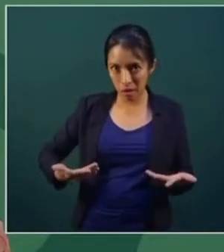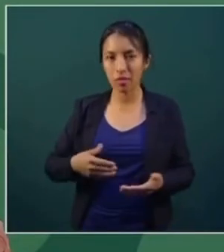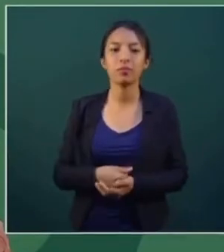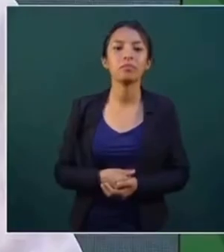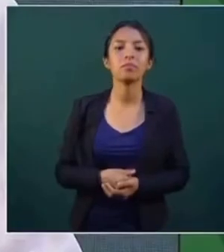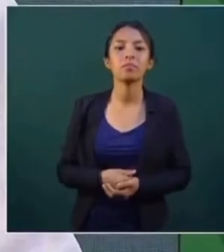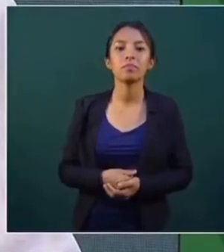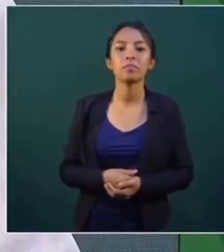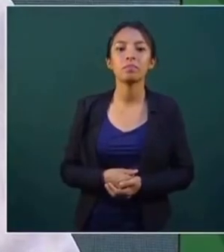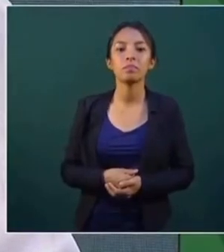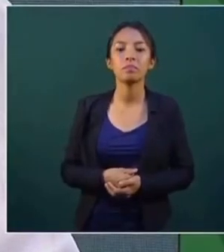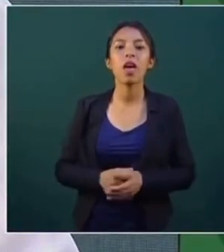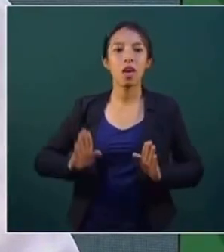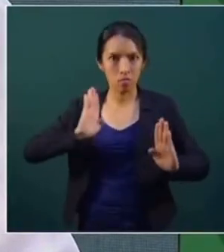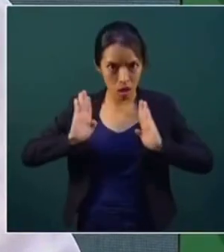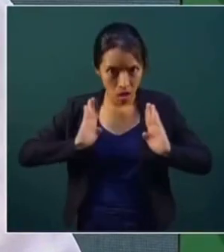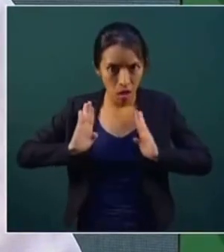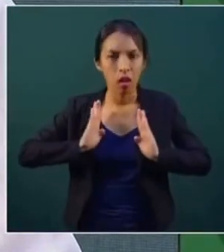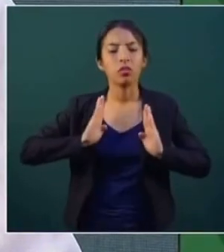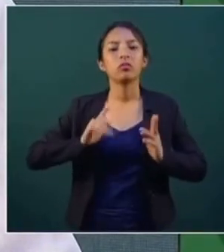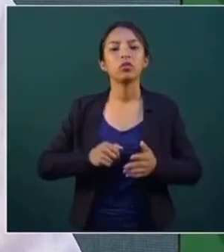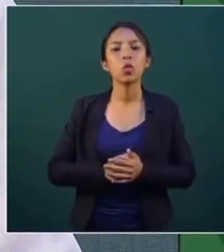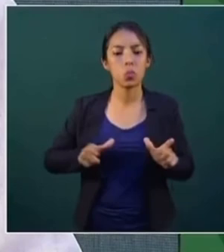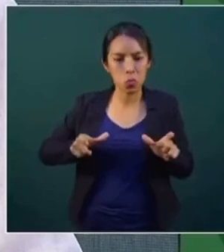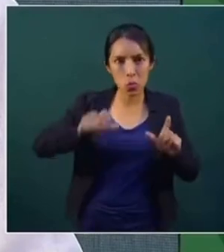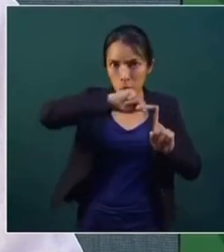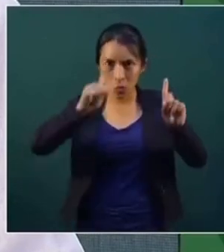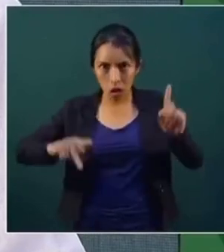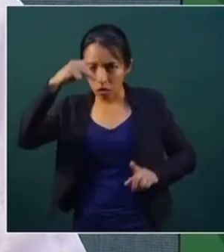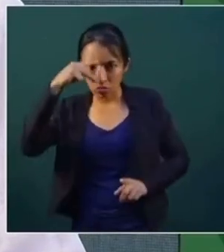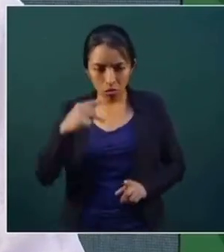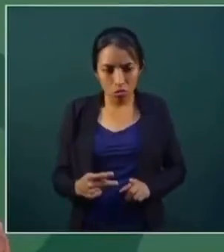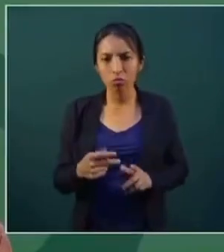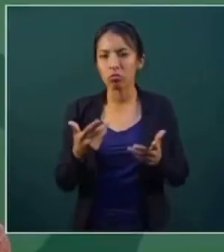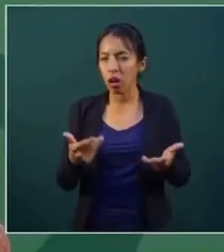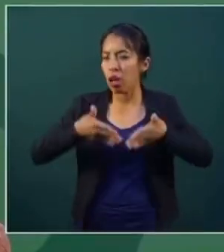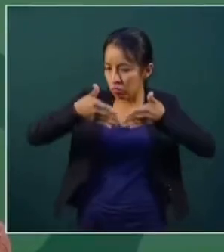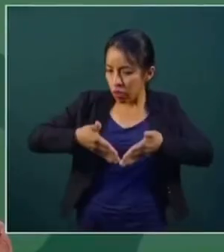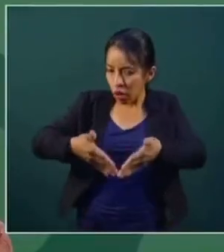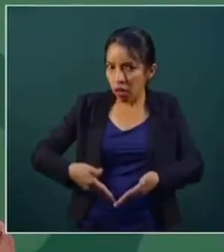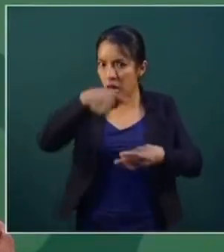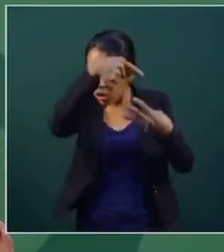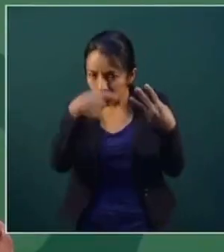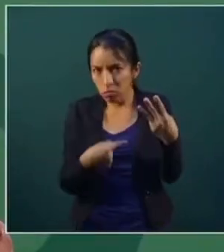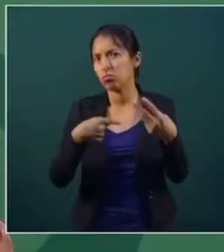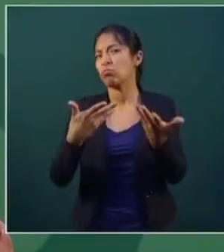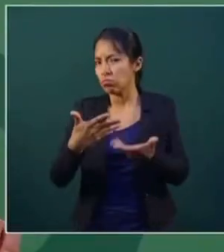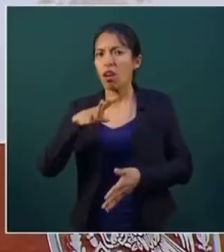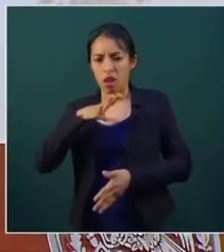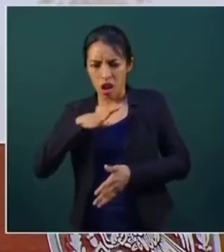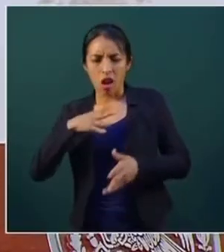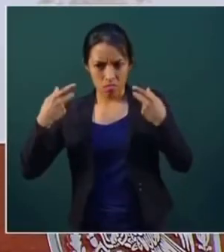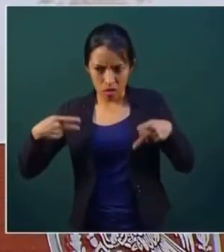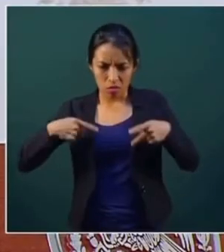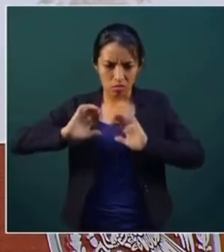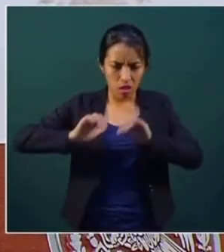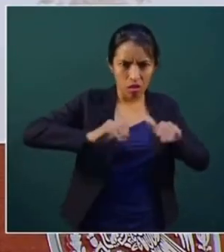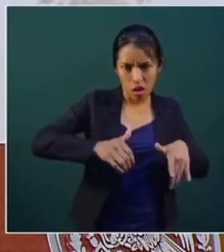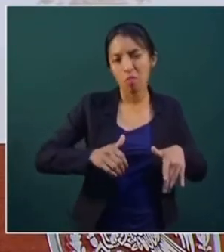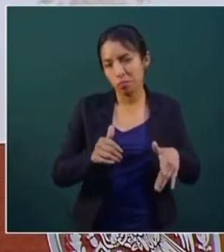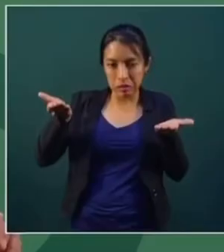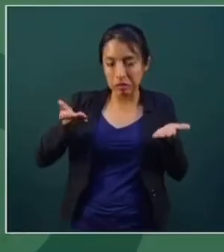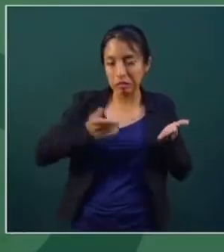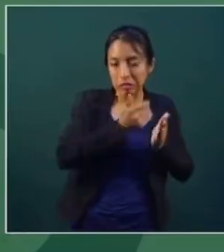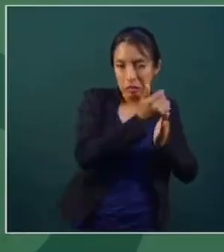el Ejército y la Guardia Nacional tienen muchos más elementos que la policía